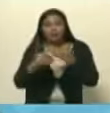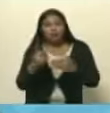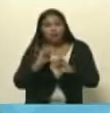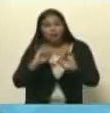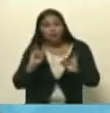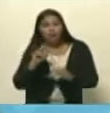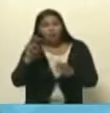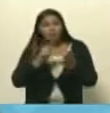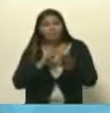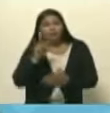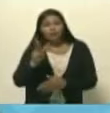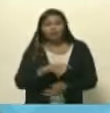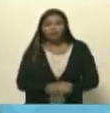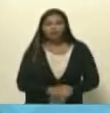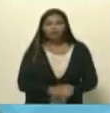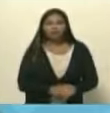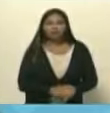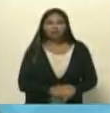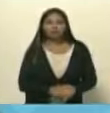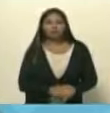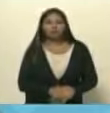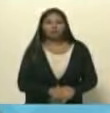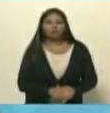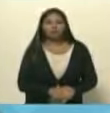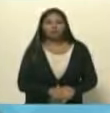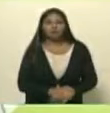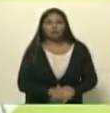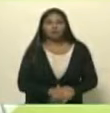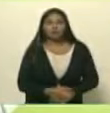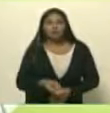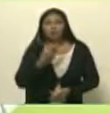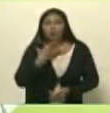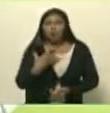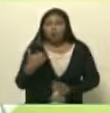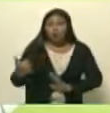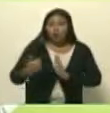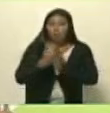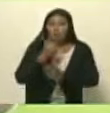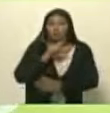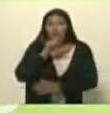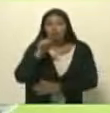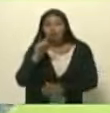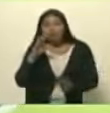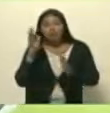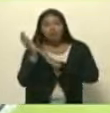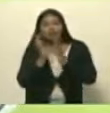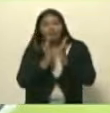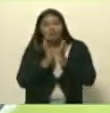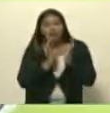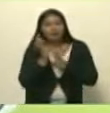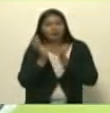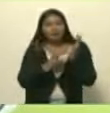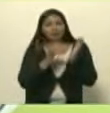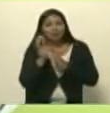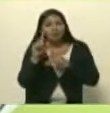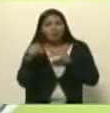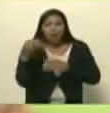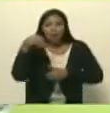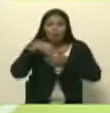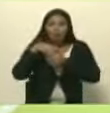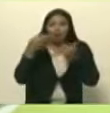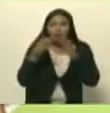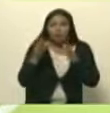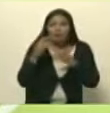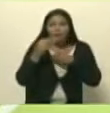existía en el 2002 bueno el golpe del 11 de abril y después la intervención popular